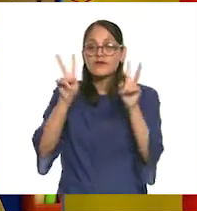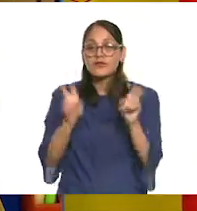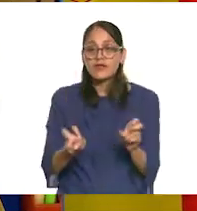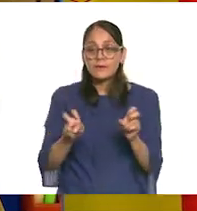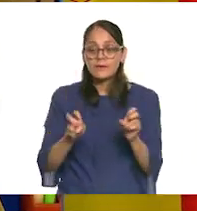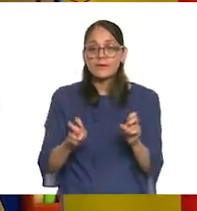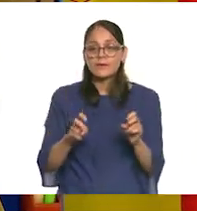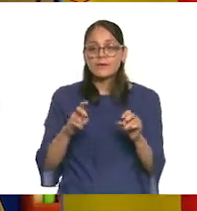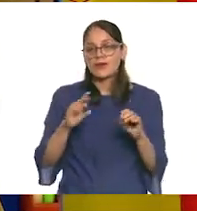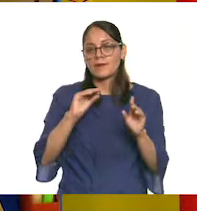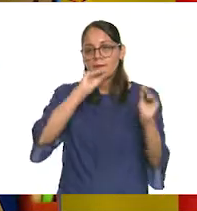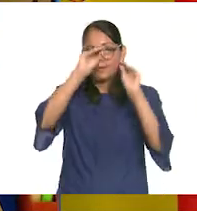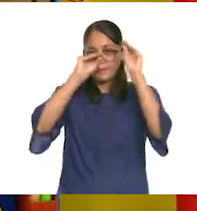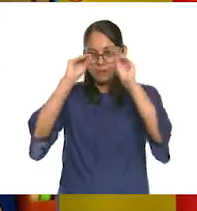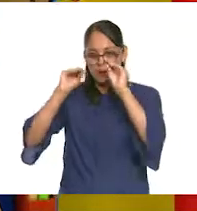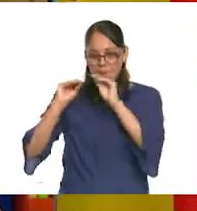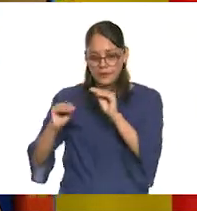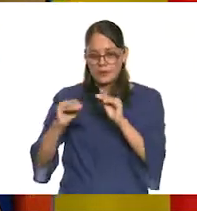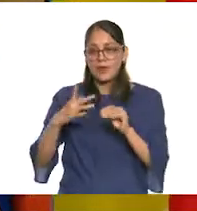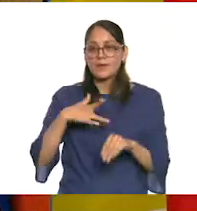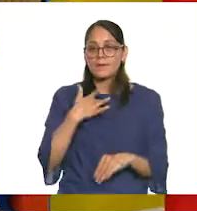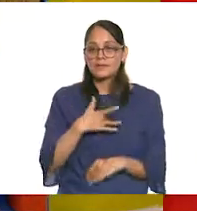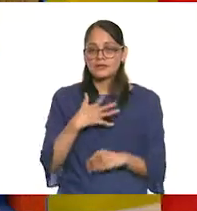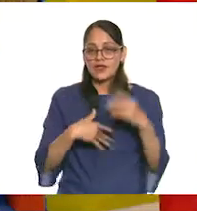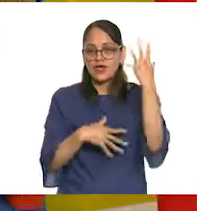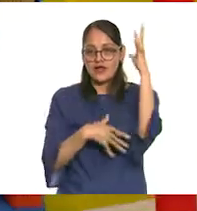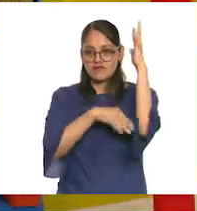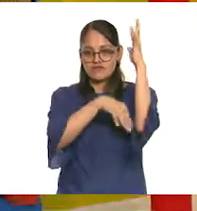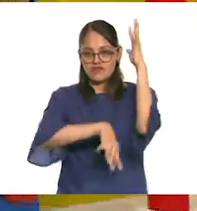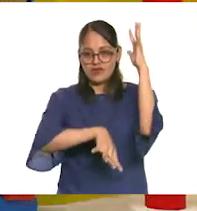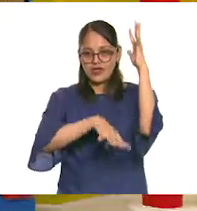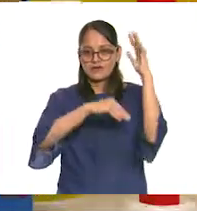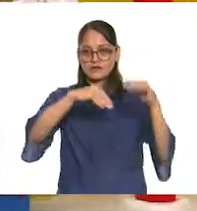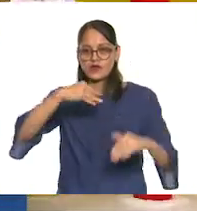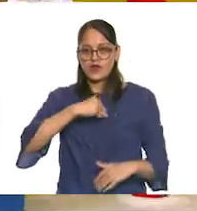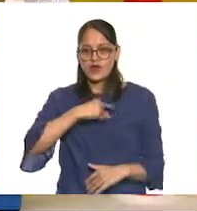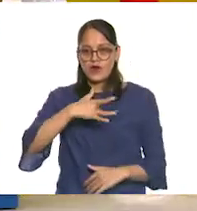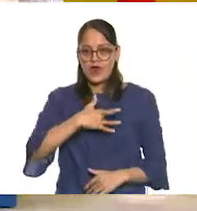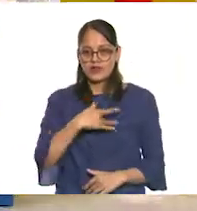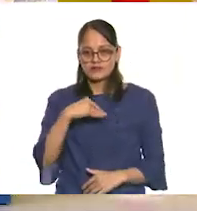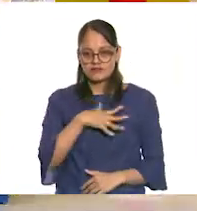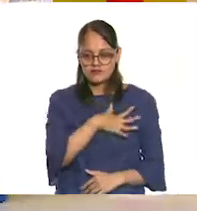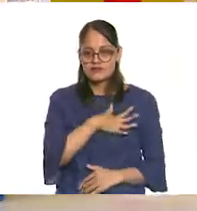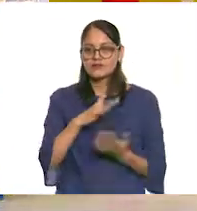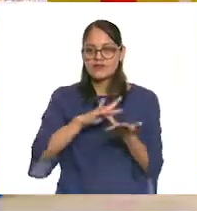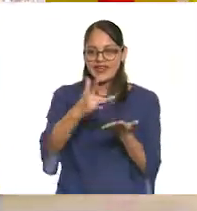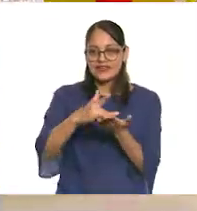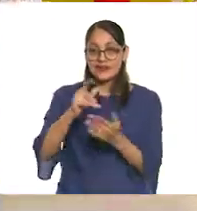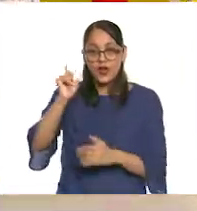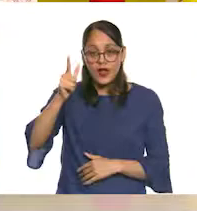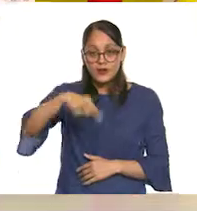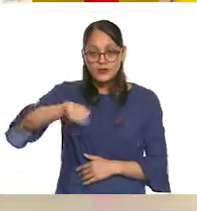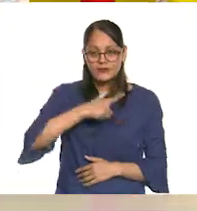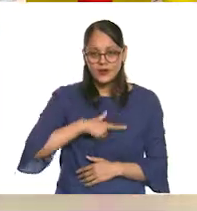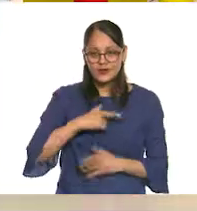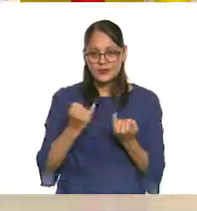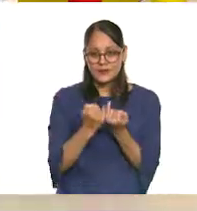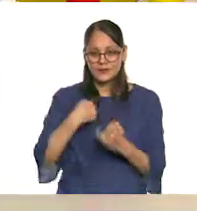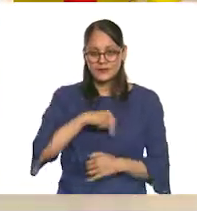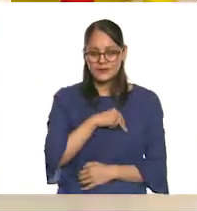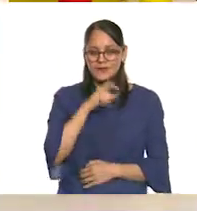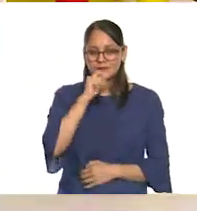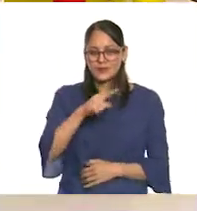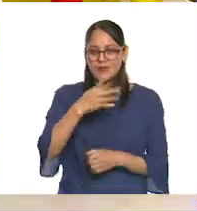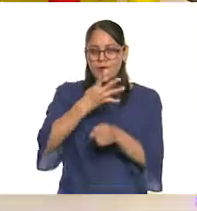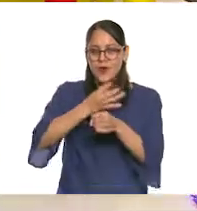instalación. Las raíces que se instalan en mi corazón. Esperemos que lo hayan disfrutado tanto como nosotros. Hasta aquí terminamos con cuarto